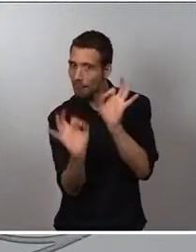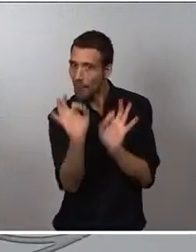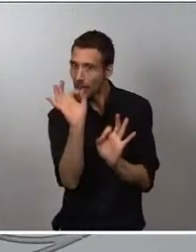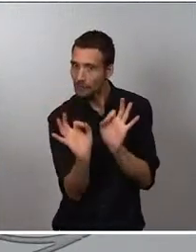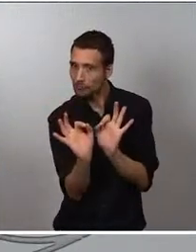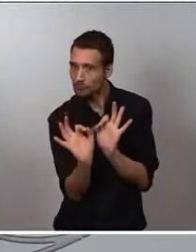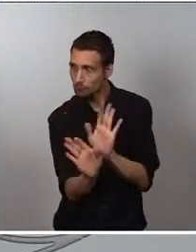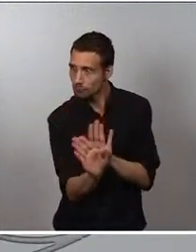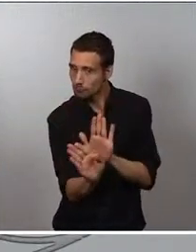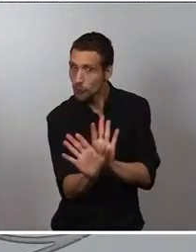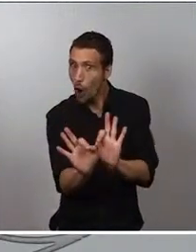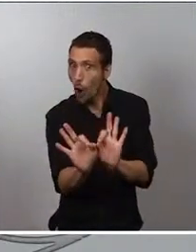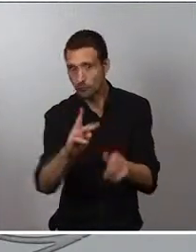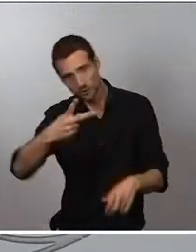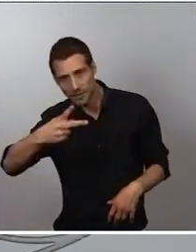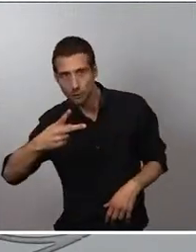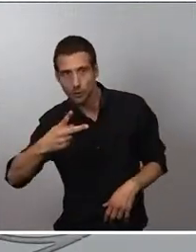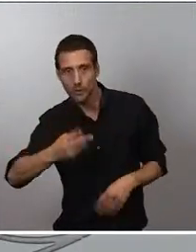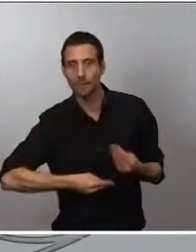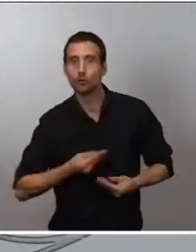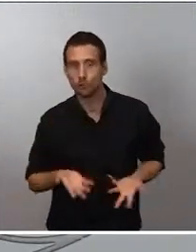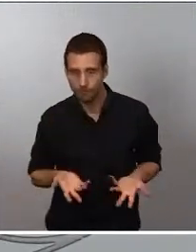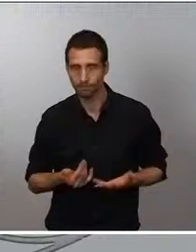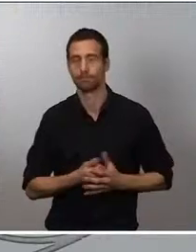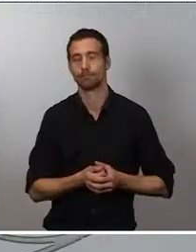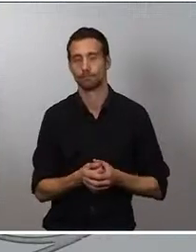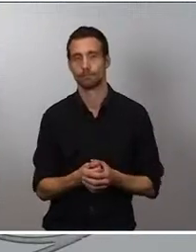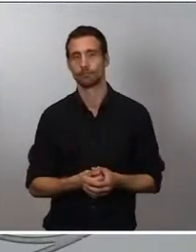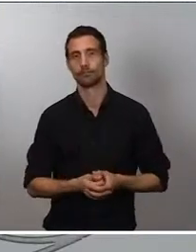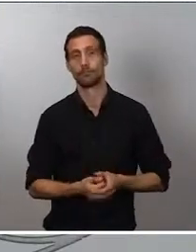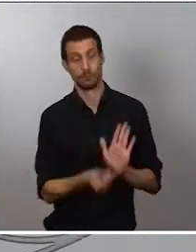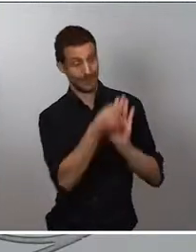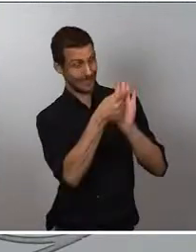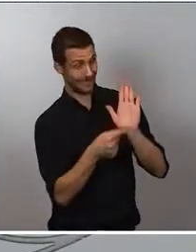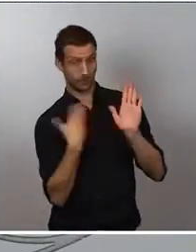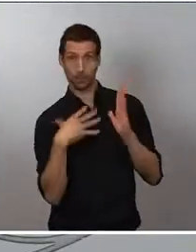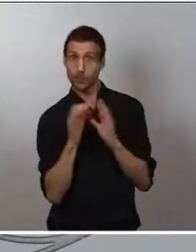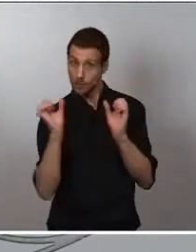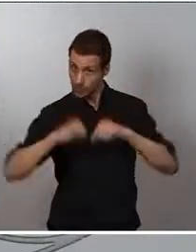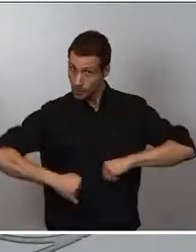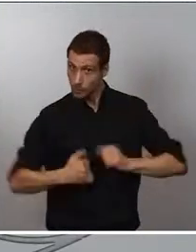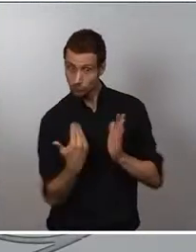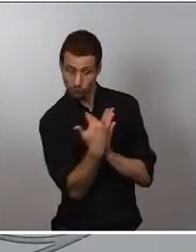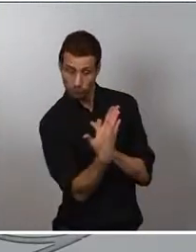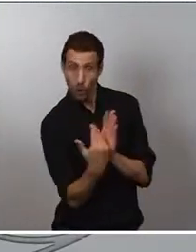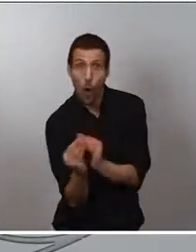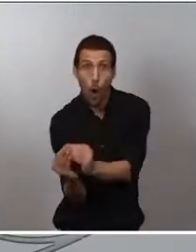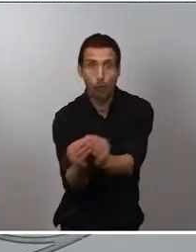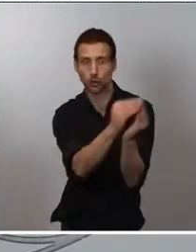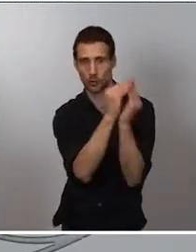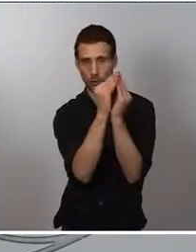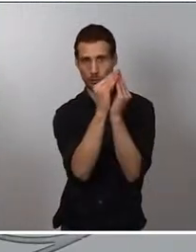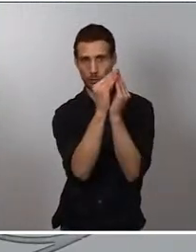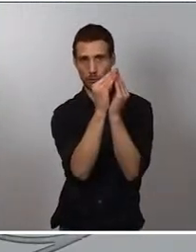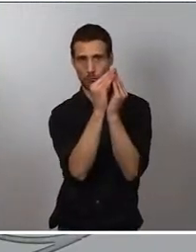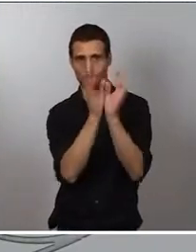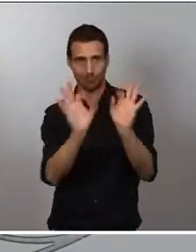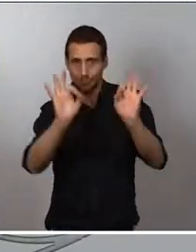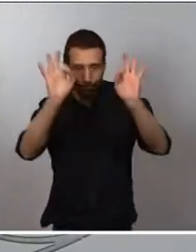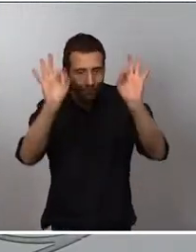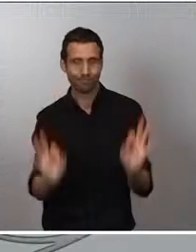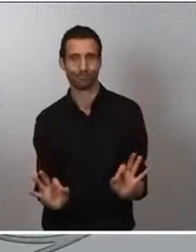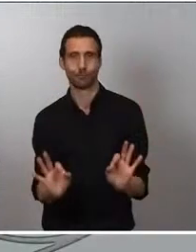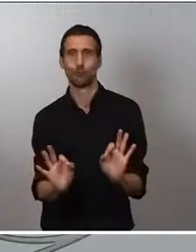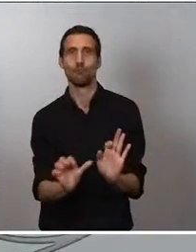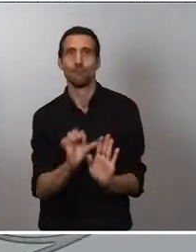modificados. Las medidas contenidas en este acuerdo son comunes. Digamos que es un acuerdo marco mínimo, un